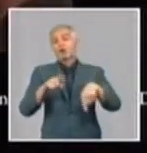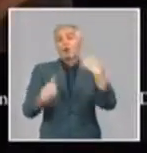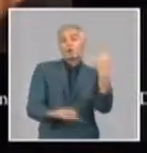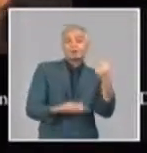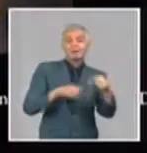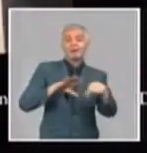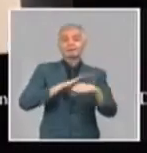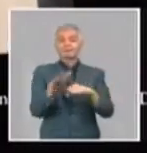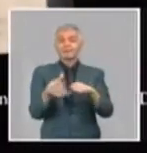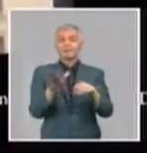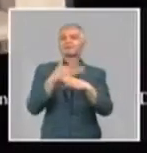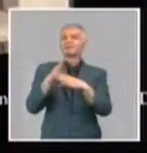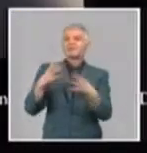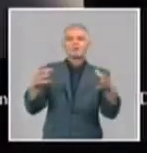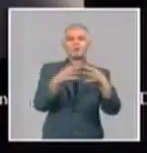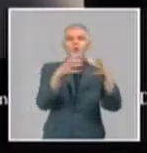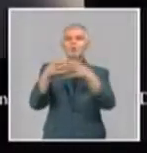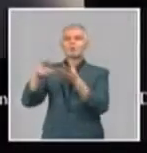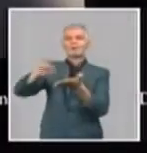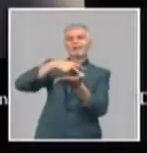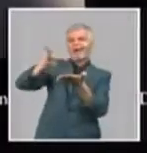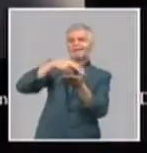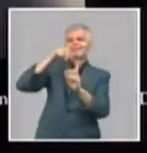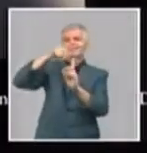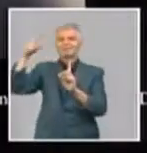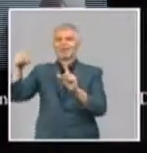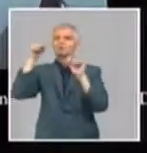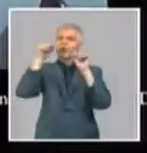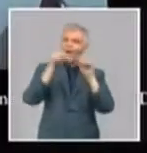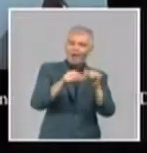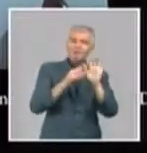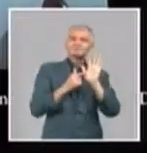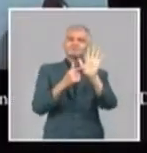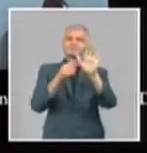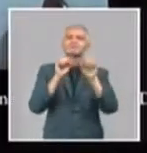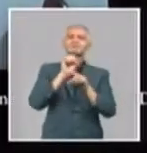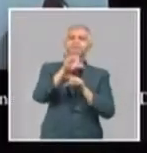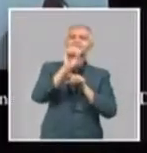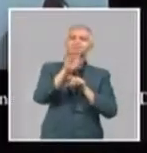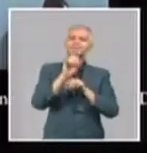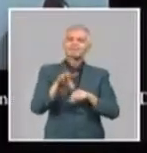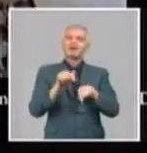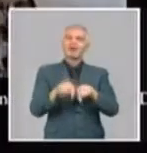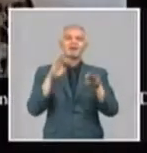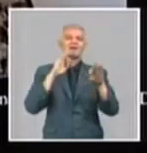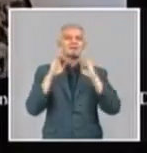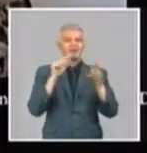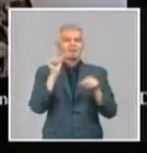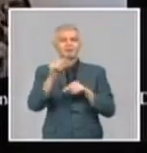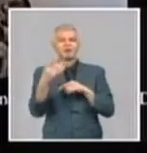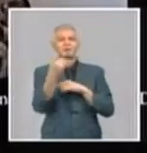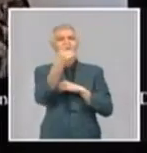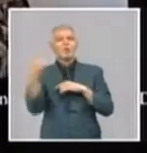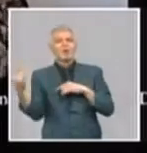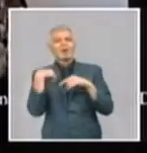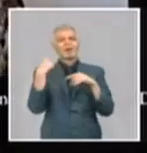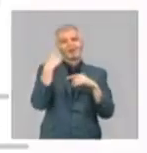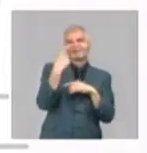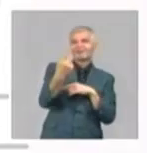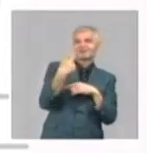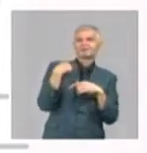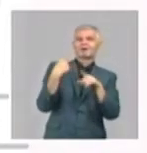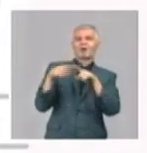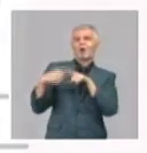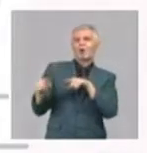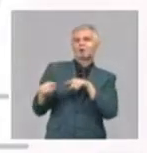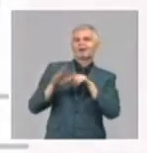compañías de danza y teatro del país han puesto sus obras en las páginas de Facebook y YouTube para descargas visuales. Otros excelentes ejemplos son las